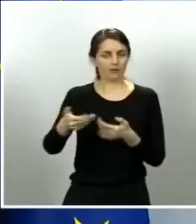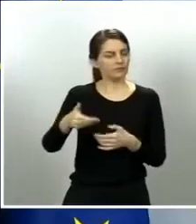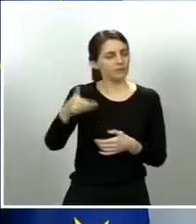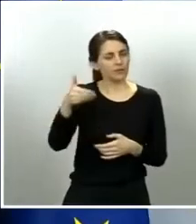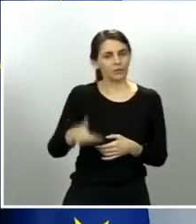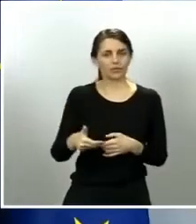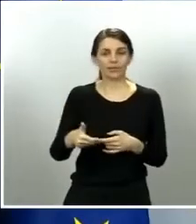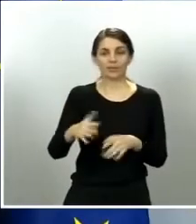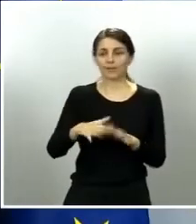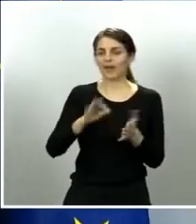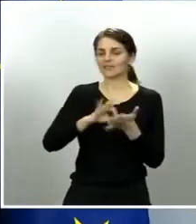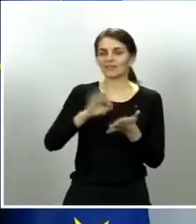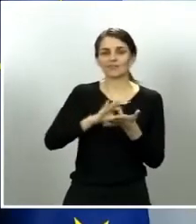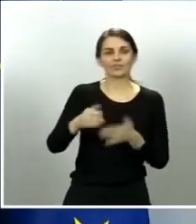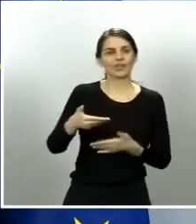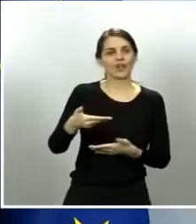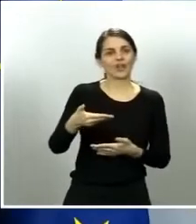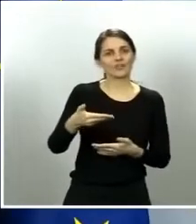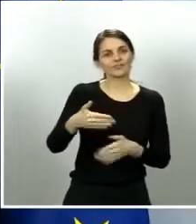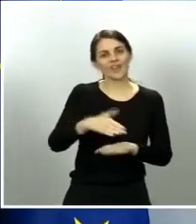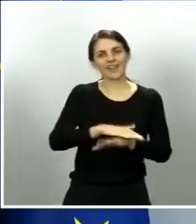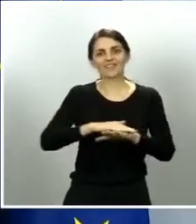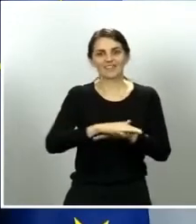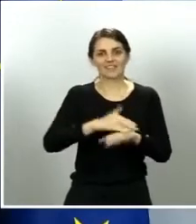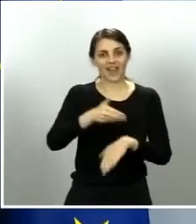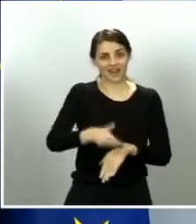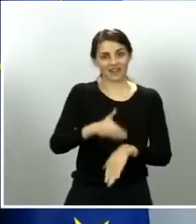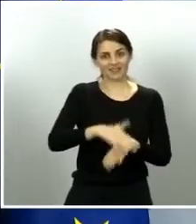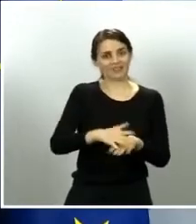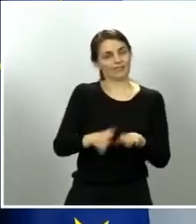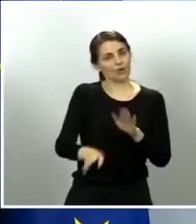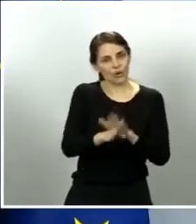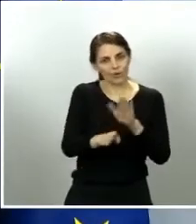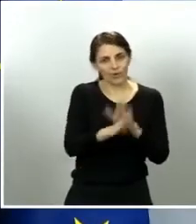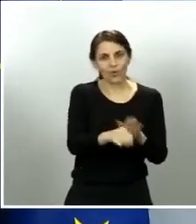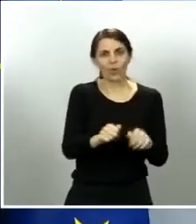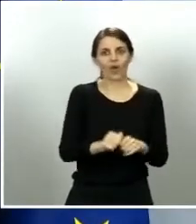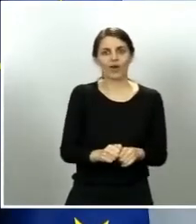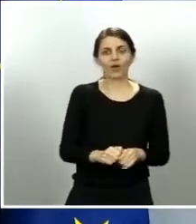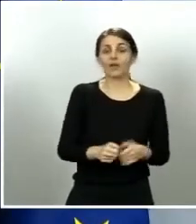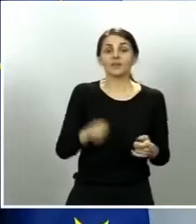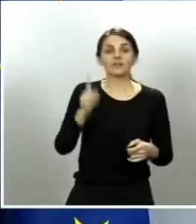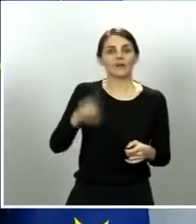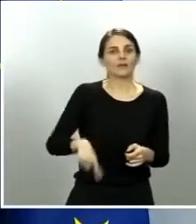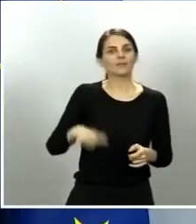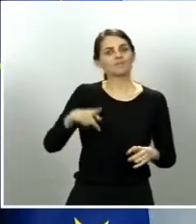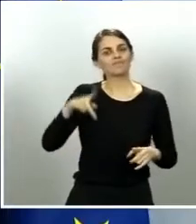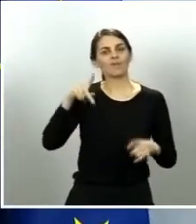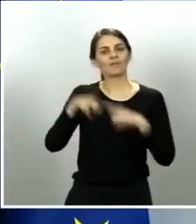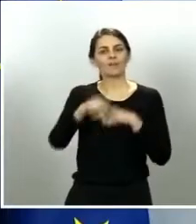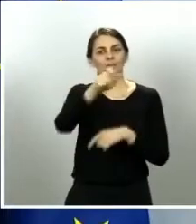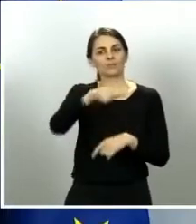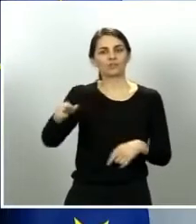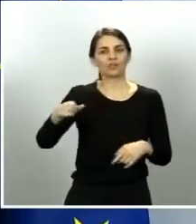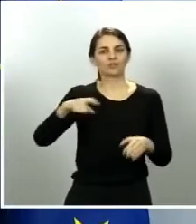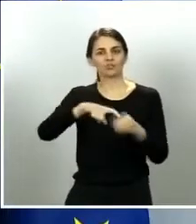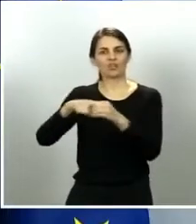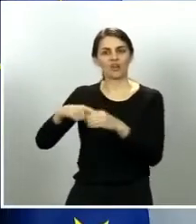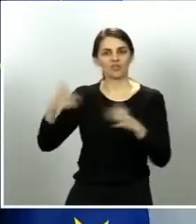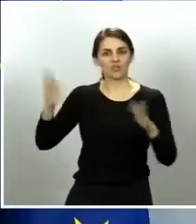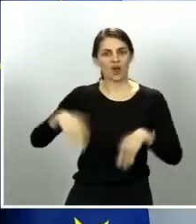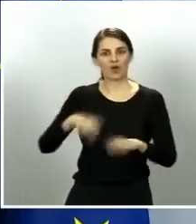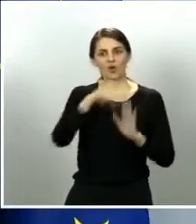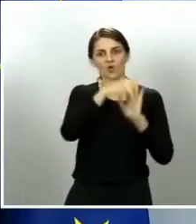esenciales para evitar la insolidaridad de los que incumplen la normativa y que atentan a la salud